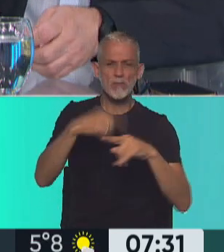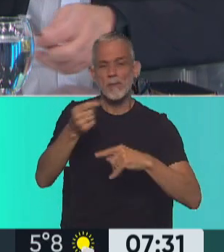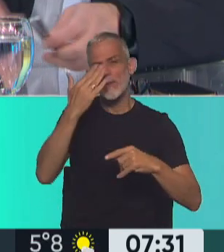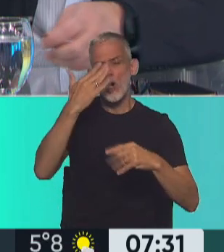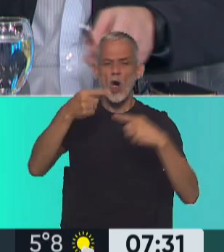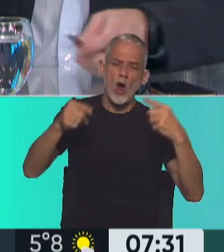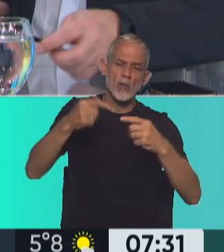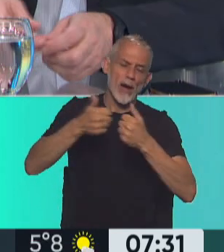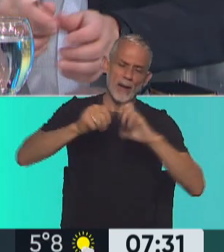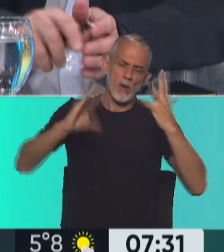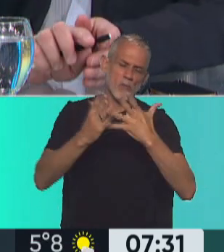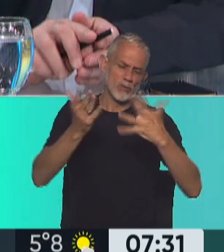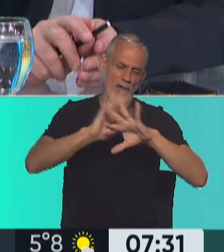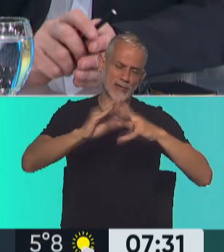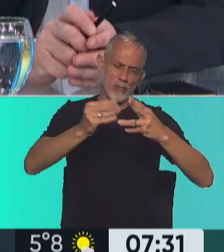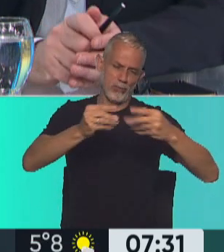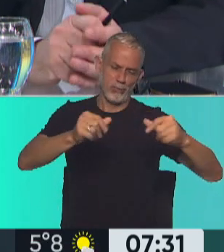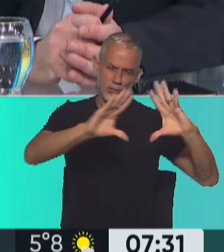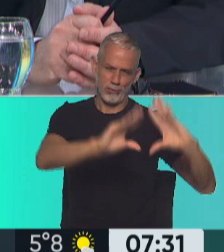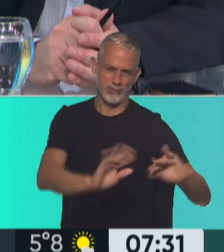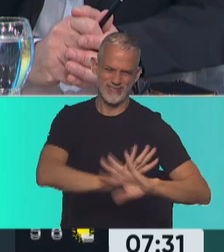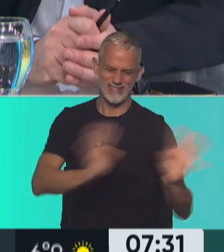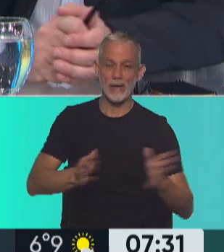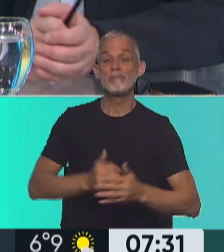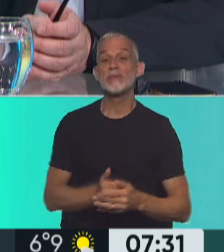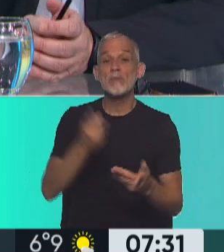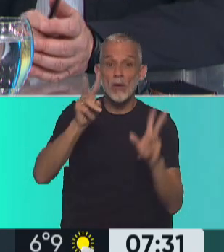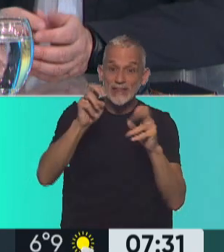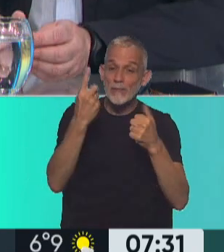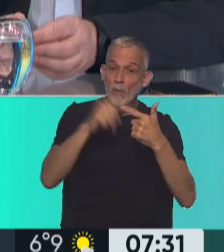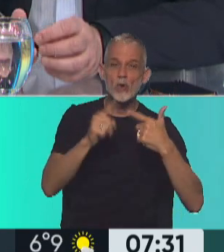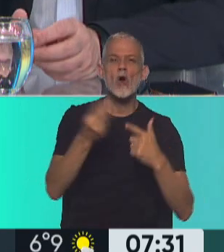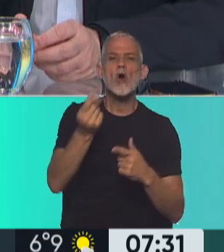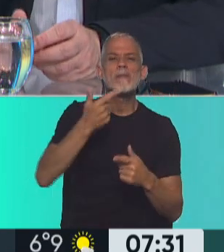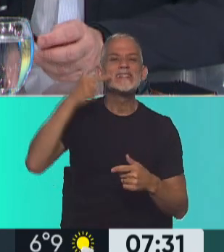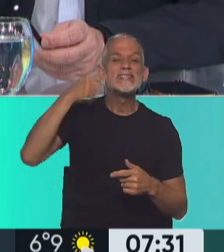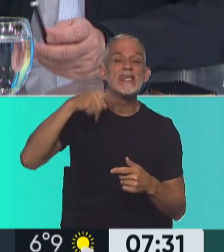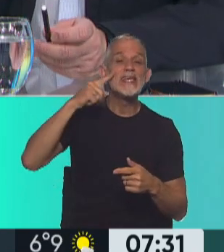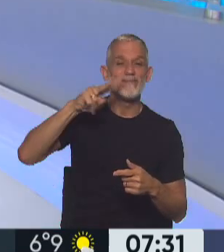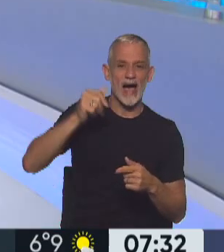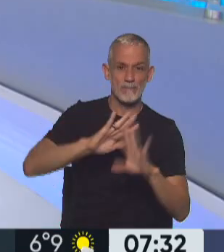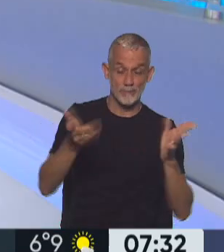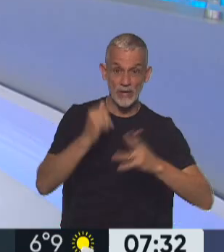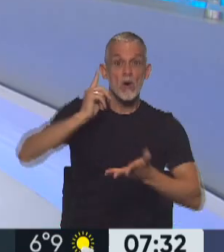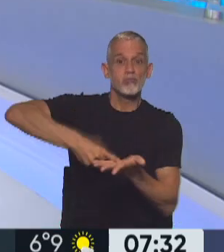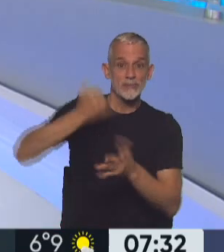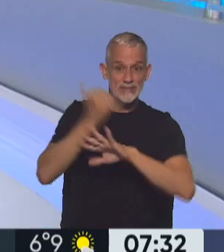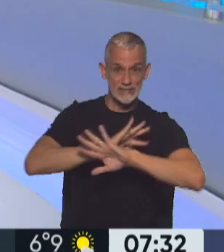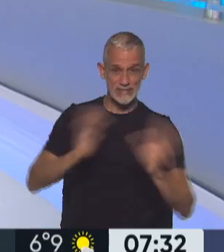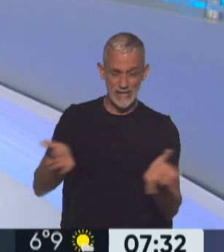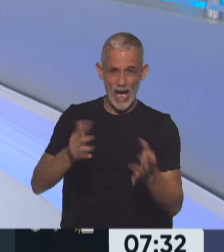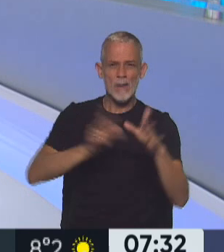Córdoba, el Mundial y ya se calmaron los ánimos. Los ánimos. Nos queda un tema, compres sin IVA, ¿qué pasó? Compres sin IVA tiene dictamen también,